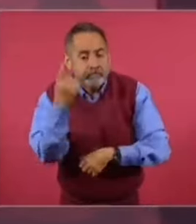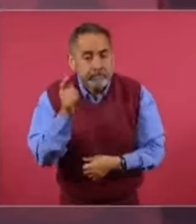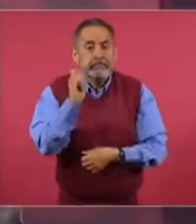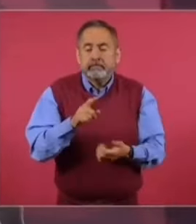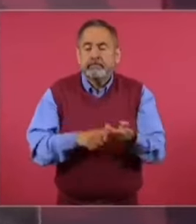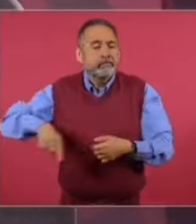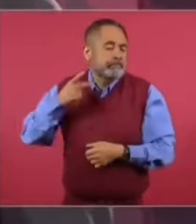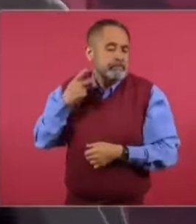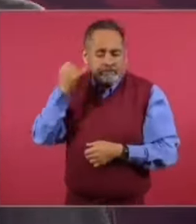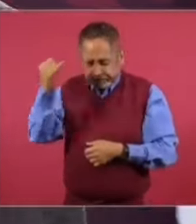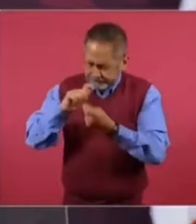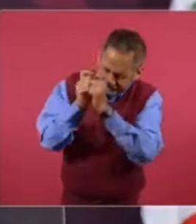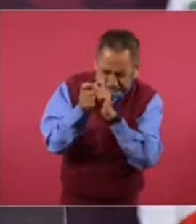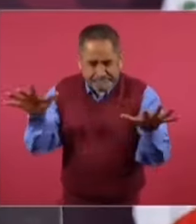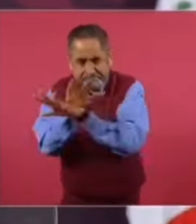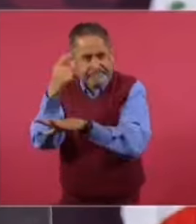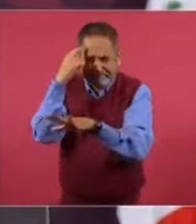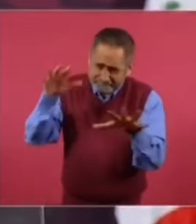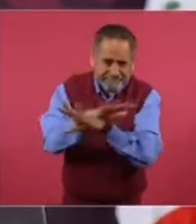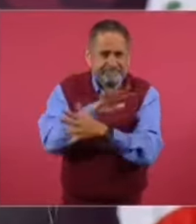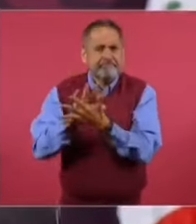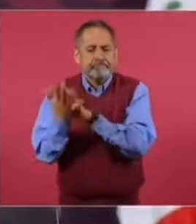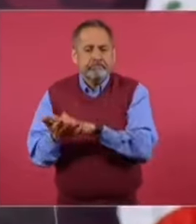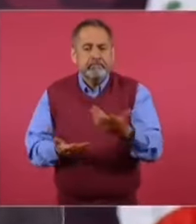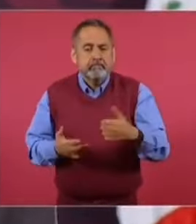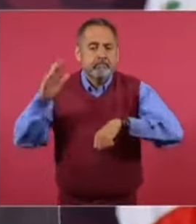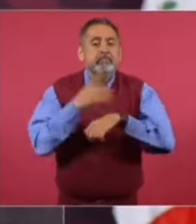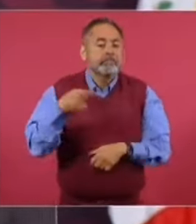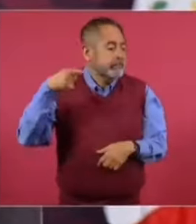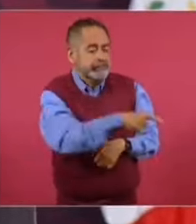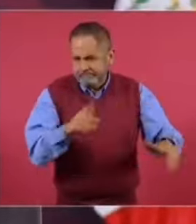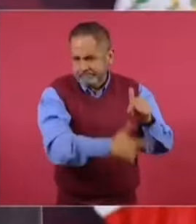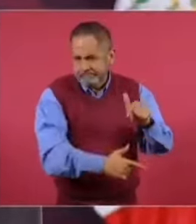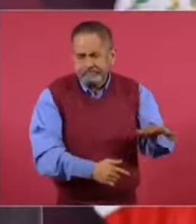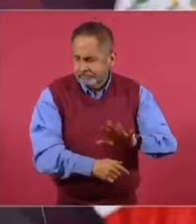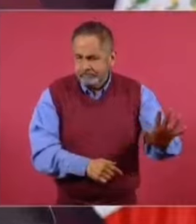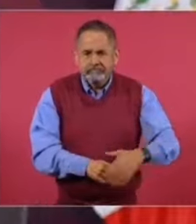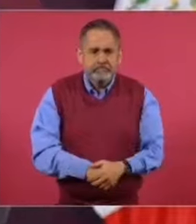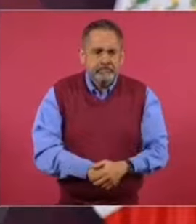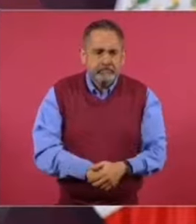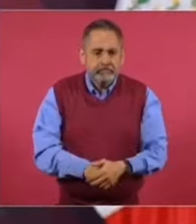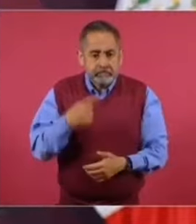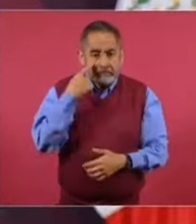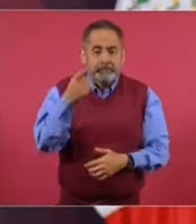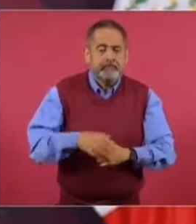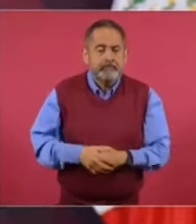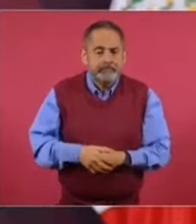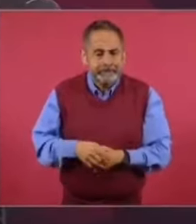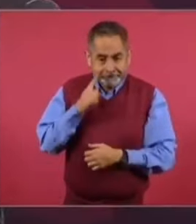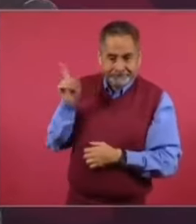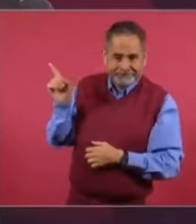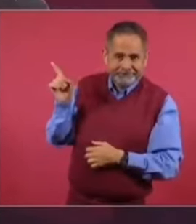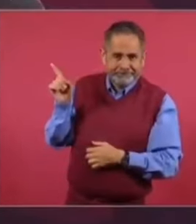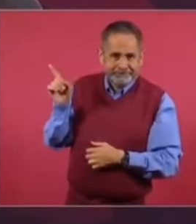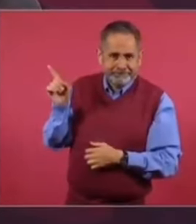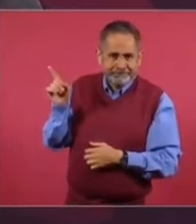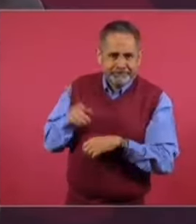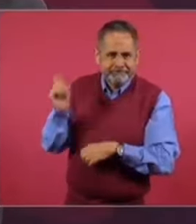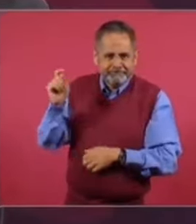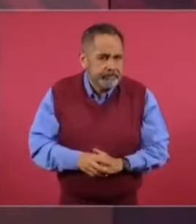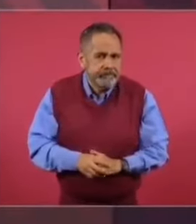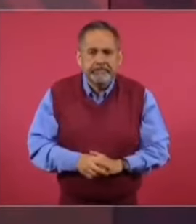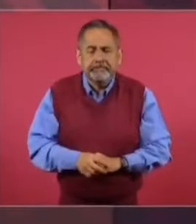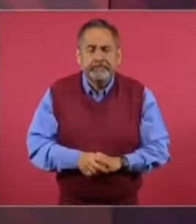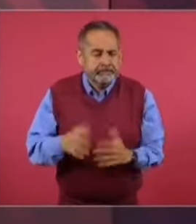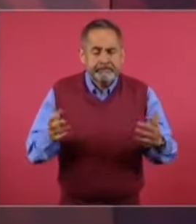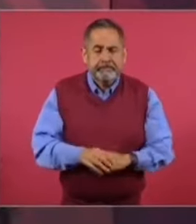a cabo una política de transformación? Porque cortamos de tajo con la corrupción. Mira, peyolito blanco, en corrupción.